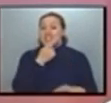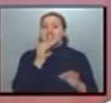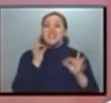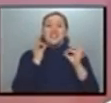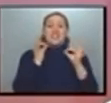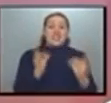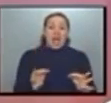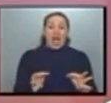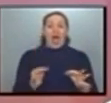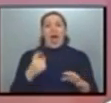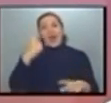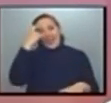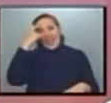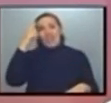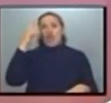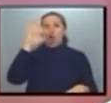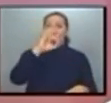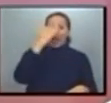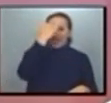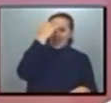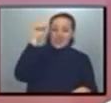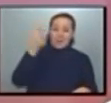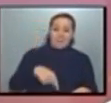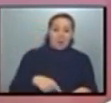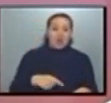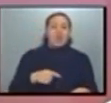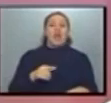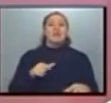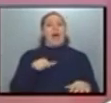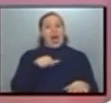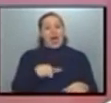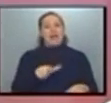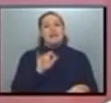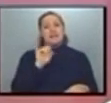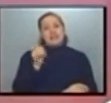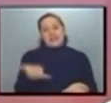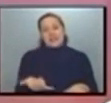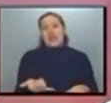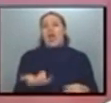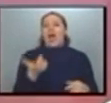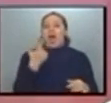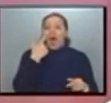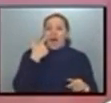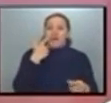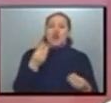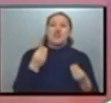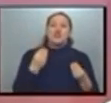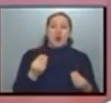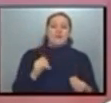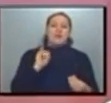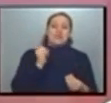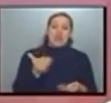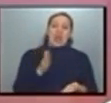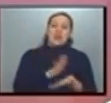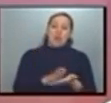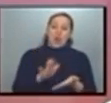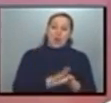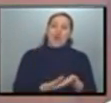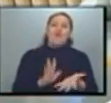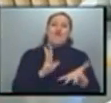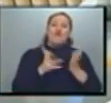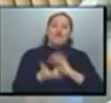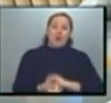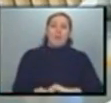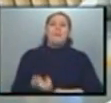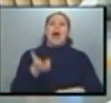aproximara a un 10, 15% de adquisición por parte del extranjero, bueno, ahí estaríamos viendo la posibilidad de poner nuevamente algún tipo de